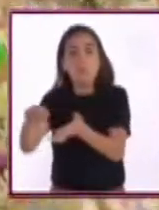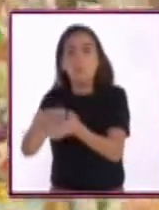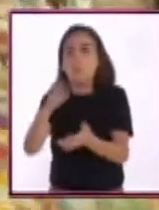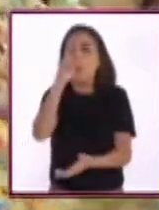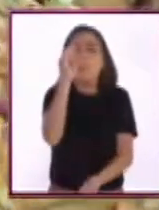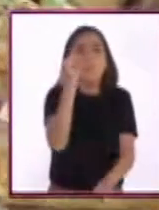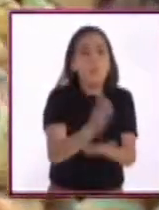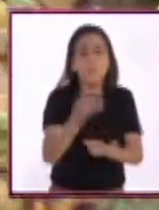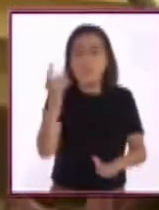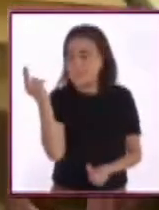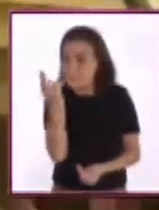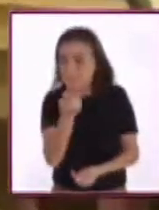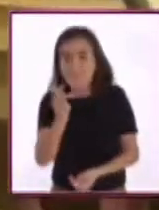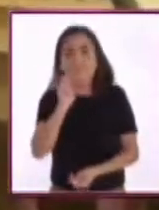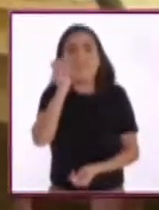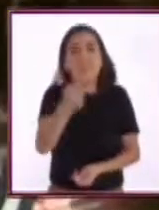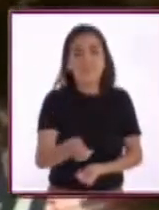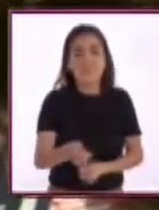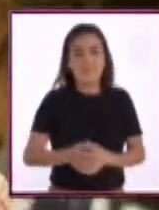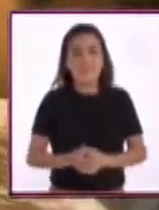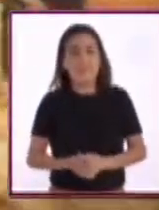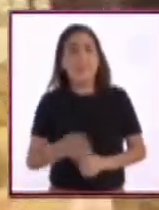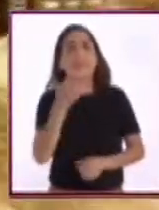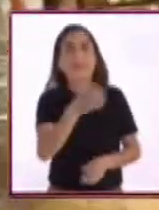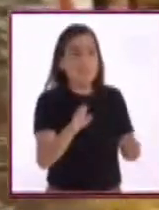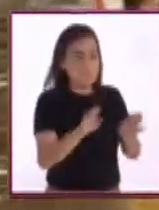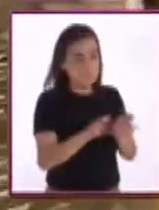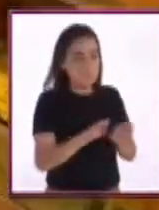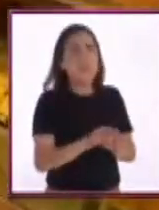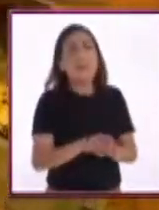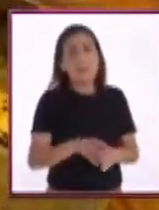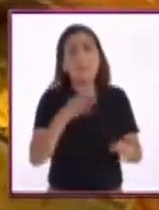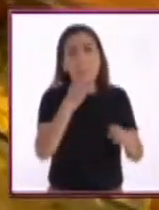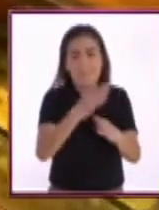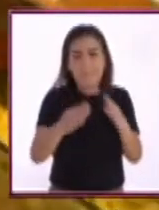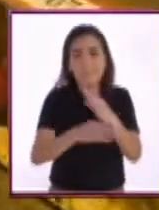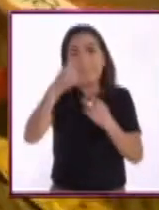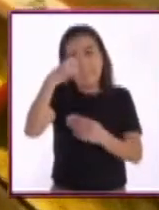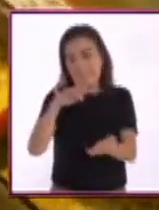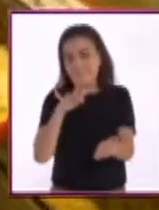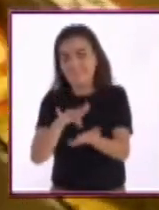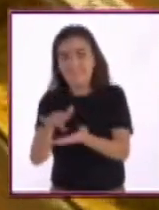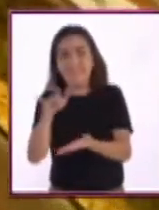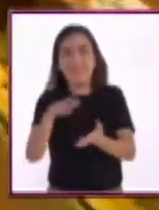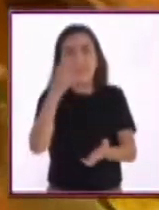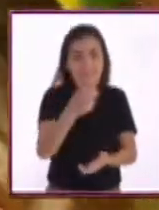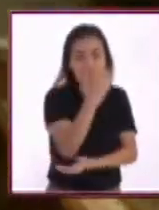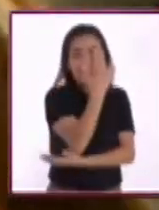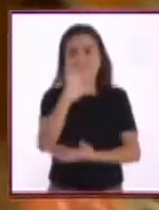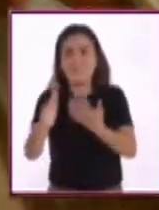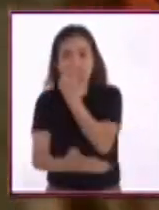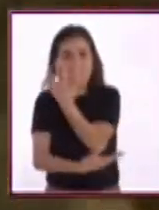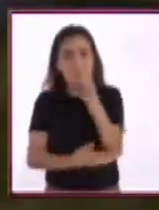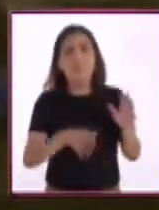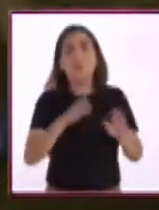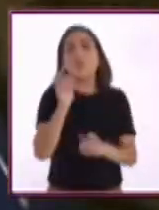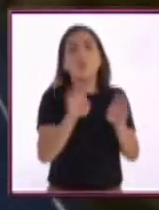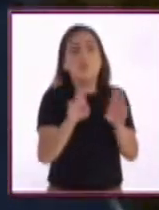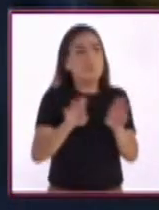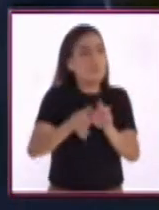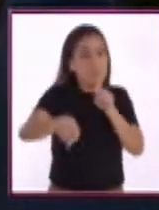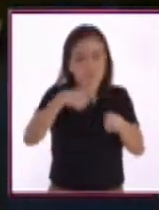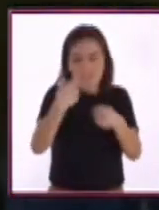Bueno, justamente solamente lo que necesitas y de ahí elegir materiales que sean amigables por el medio ambiente, o sea,